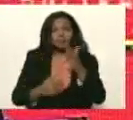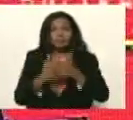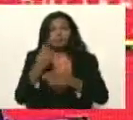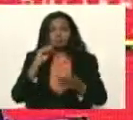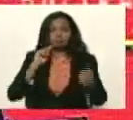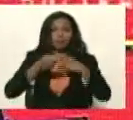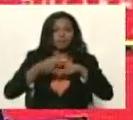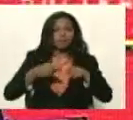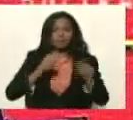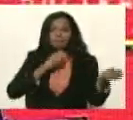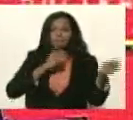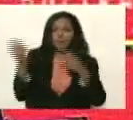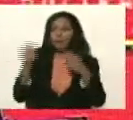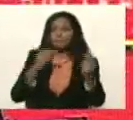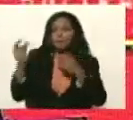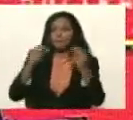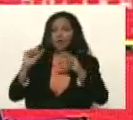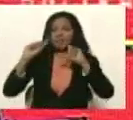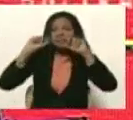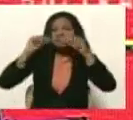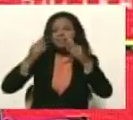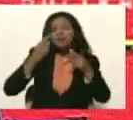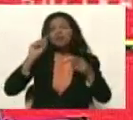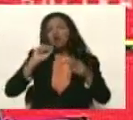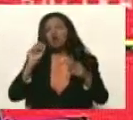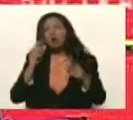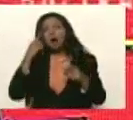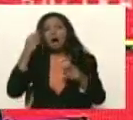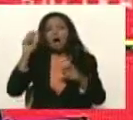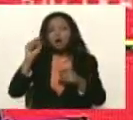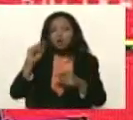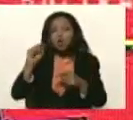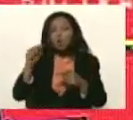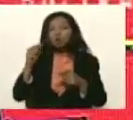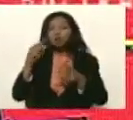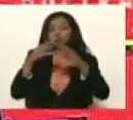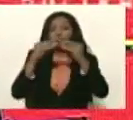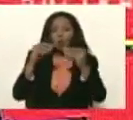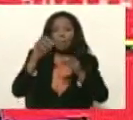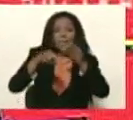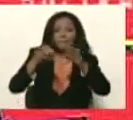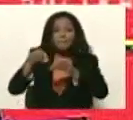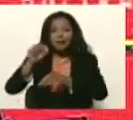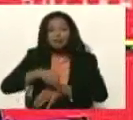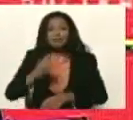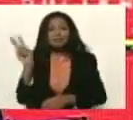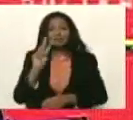convertirnos en exportadores de maíz si vamos a producir arroz toda la semilla en Venezuela